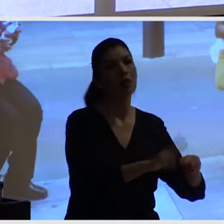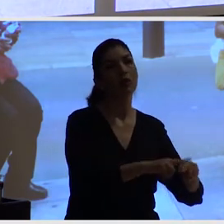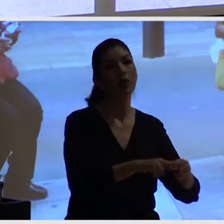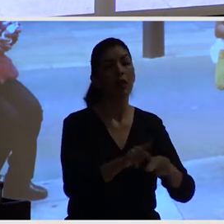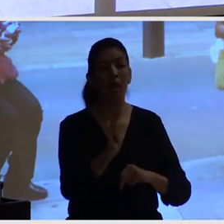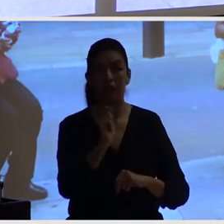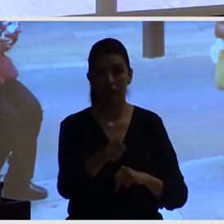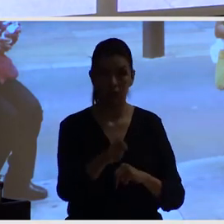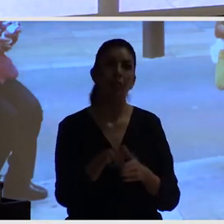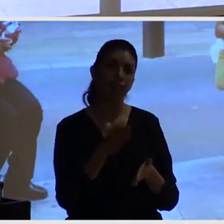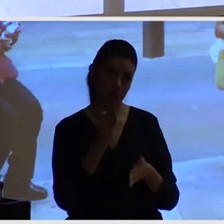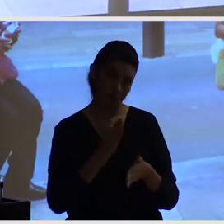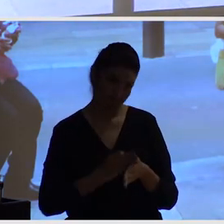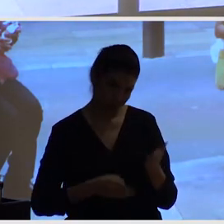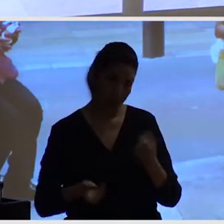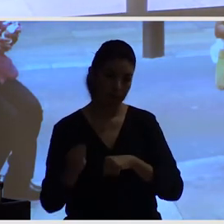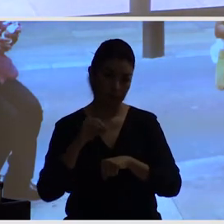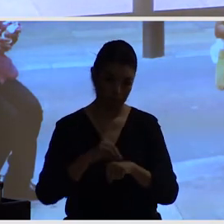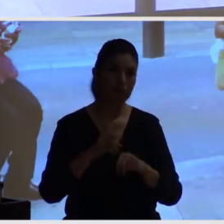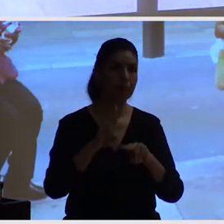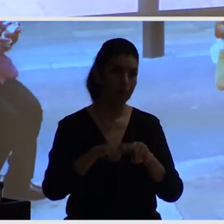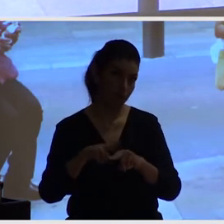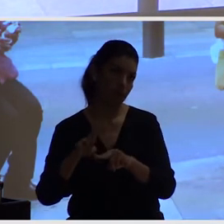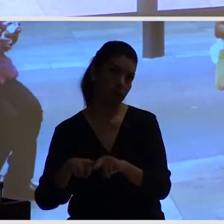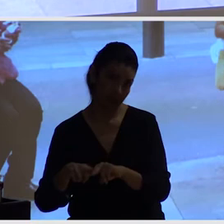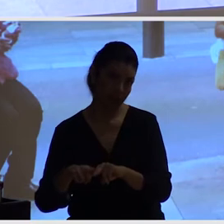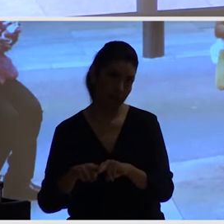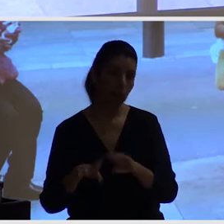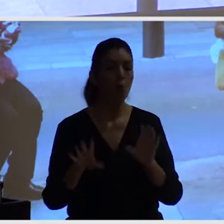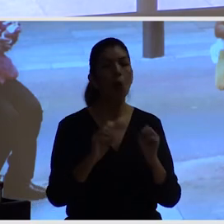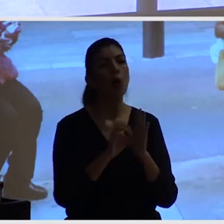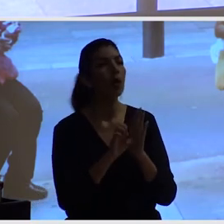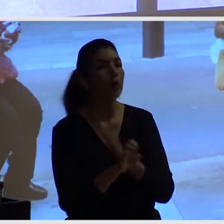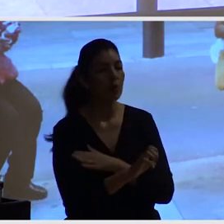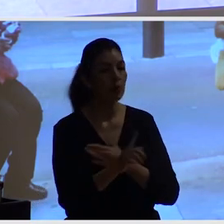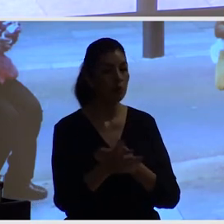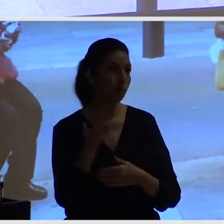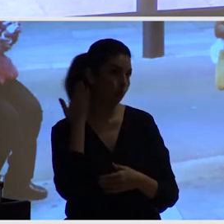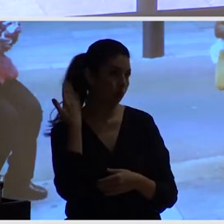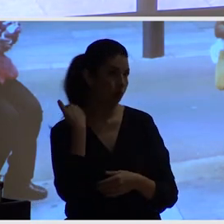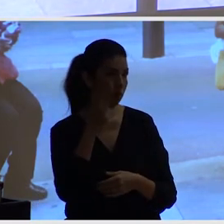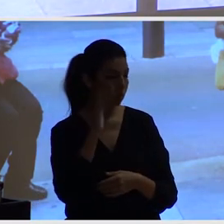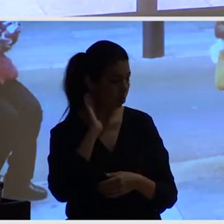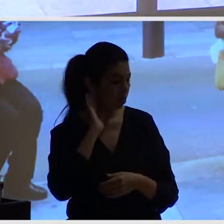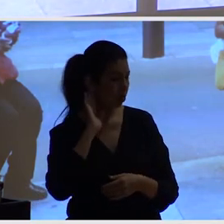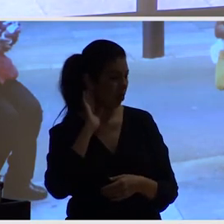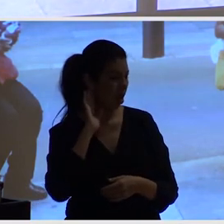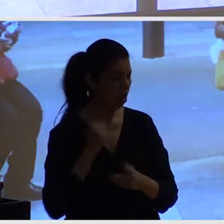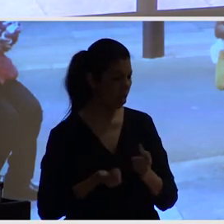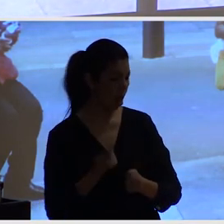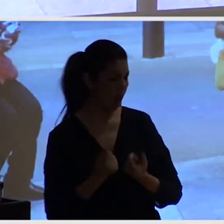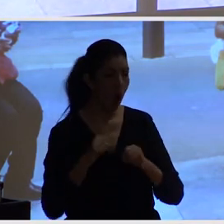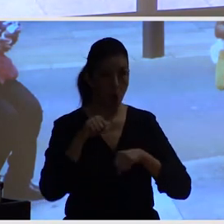conversación sobre bicicletas en contrasentido o no, bicicletas yendo por el sentido contrario o no, mi